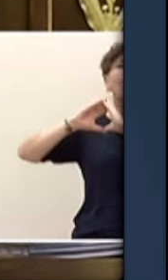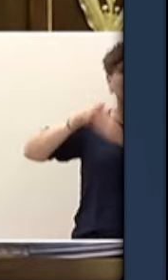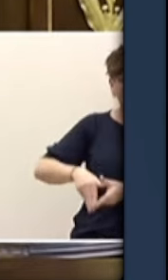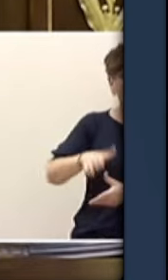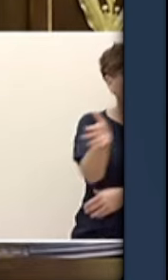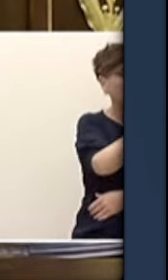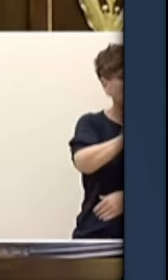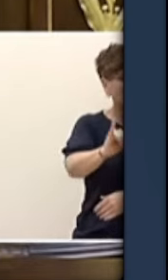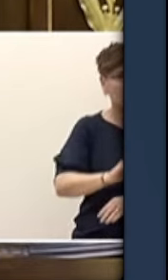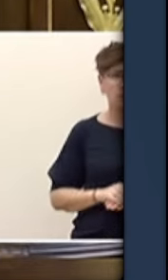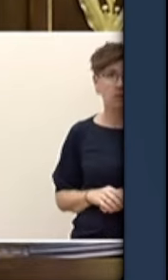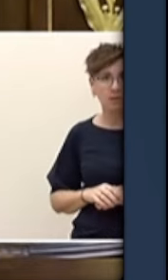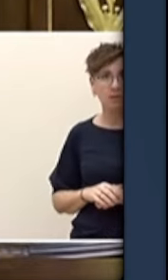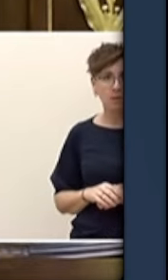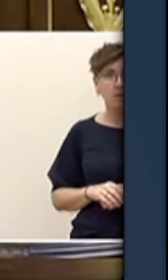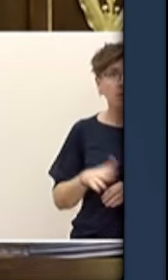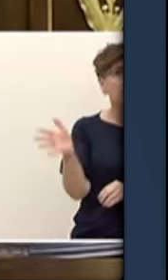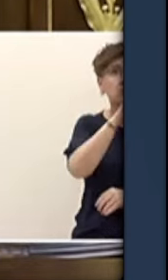pobres personas.